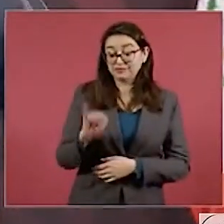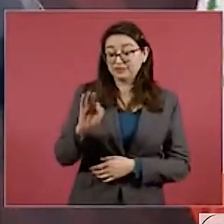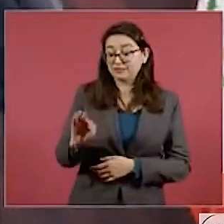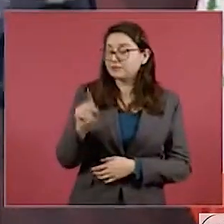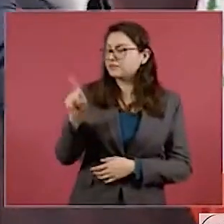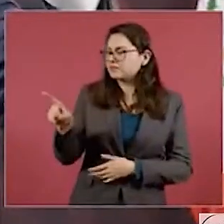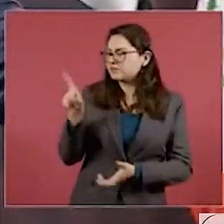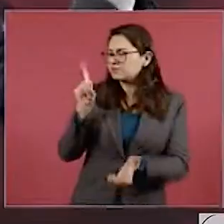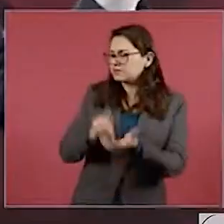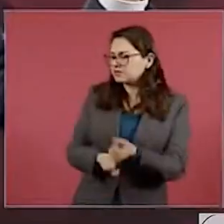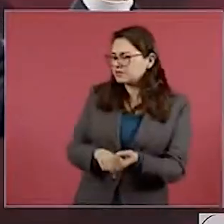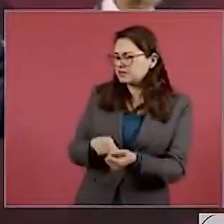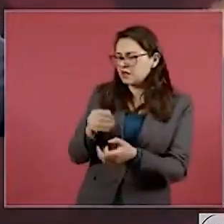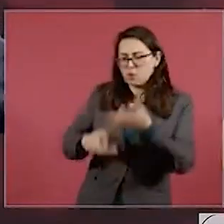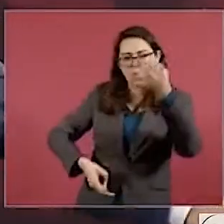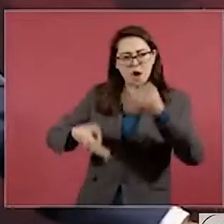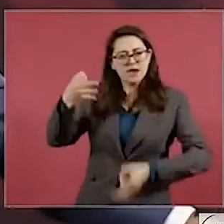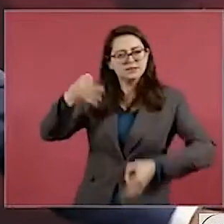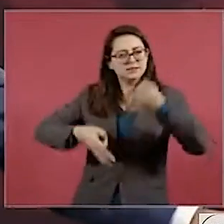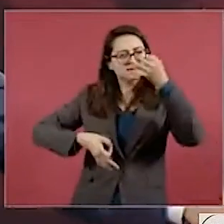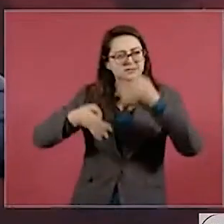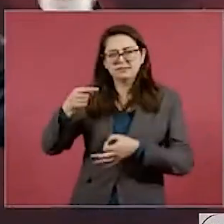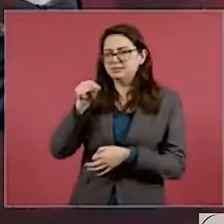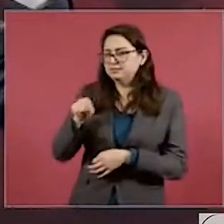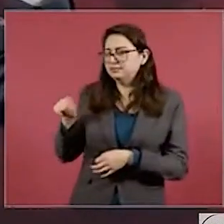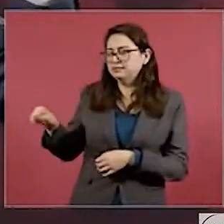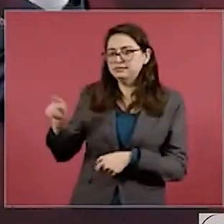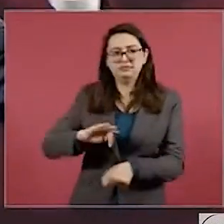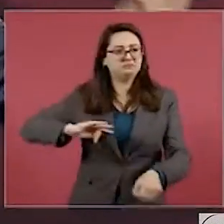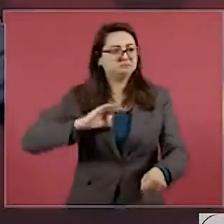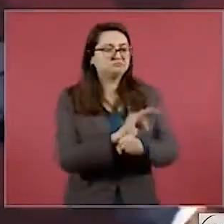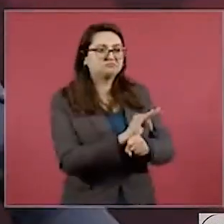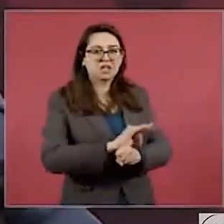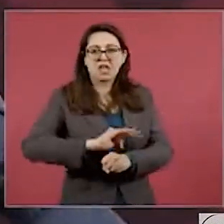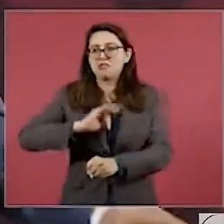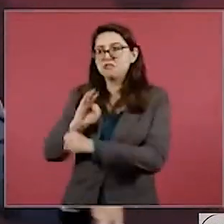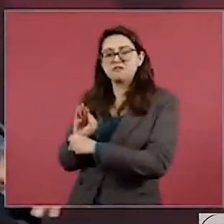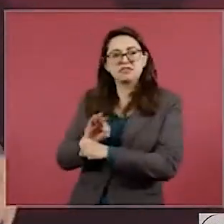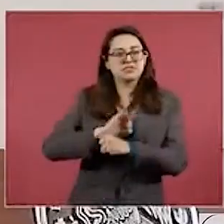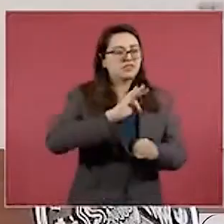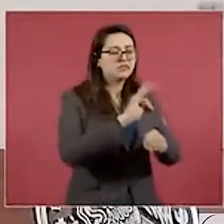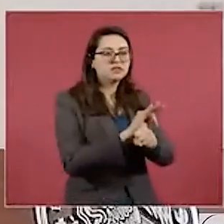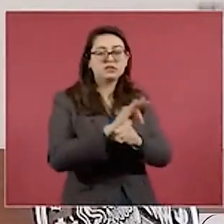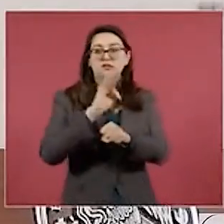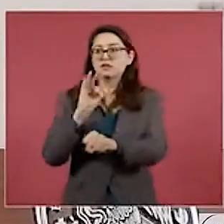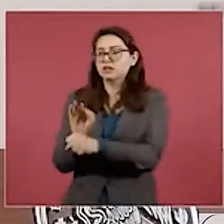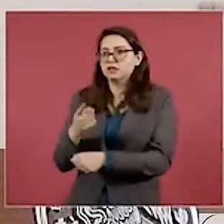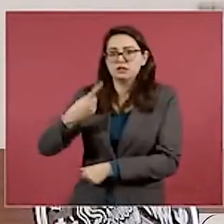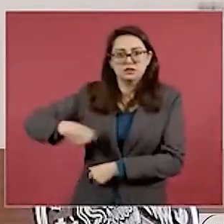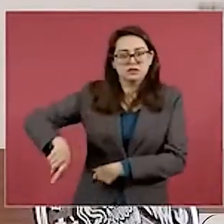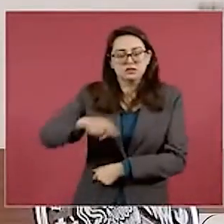deteniendo todas sus decisiones,